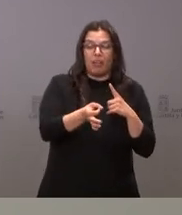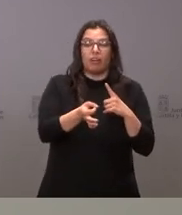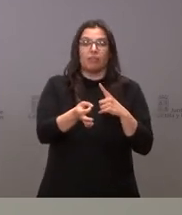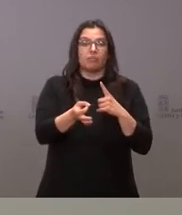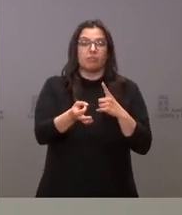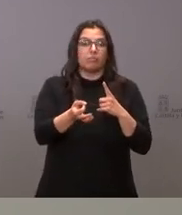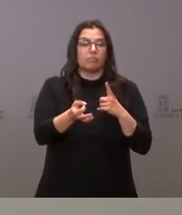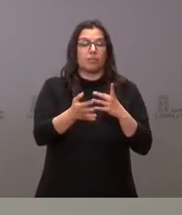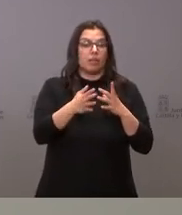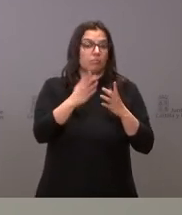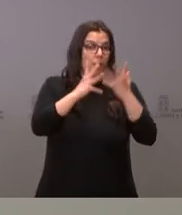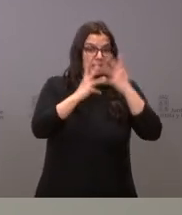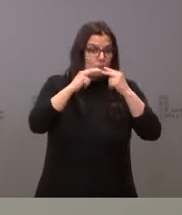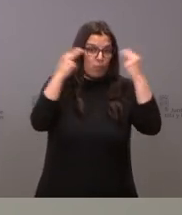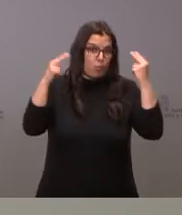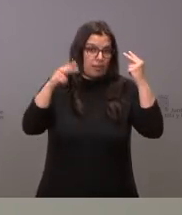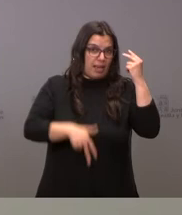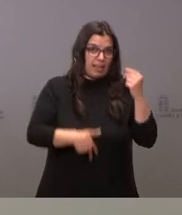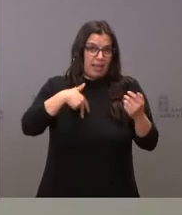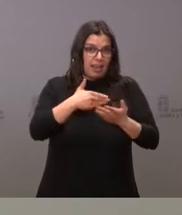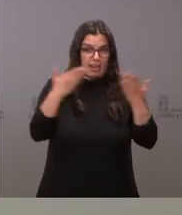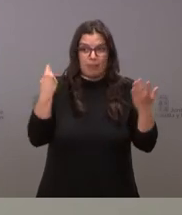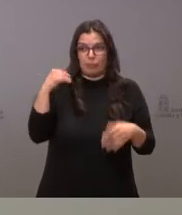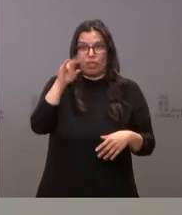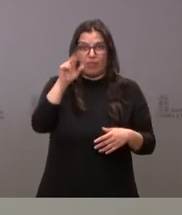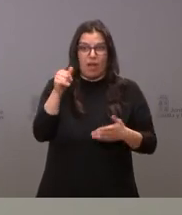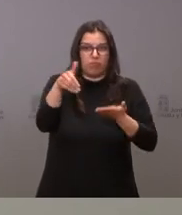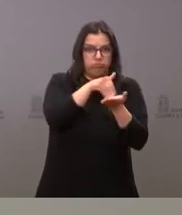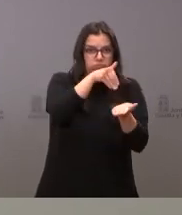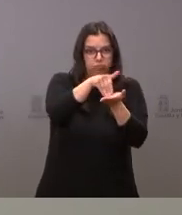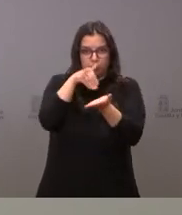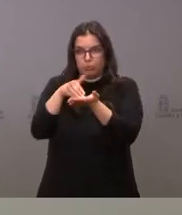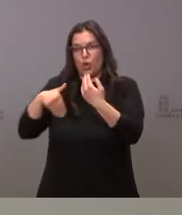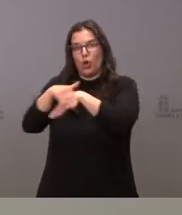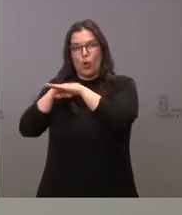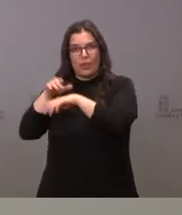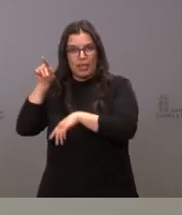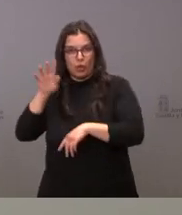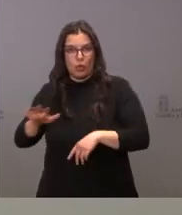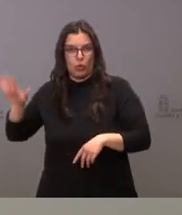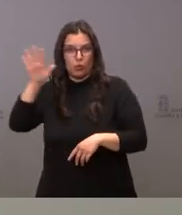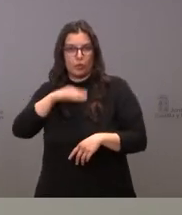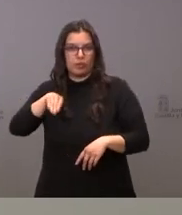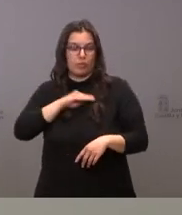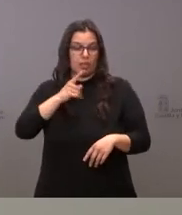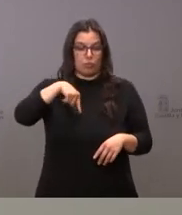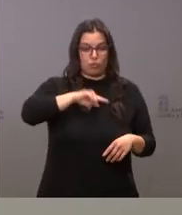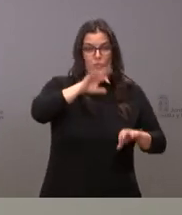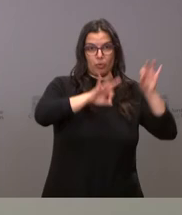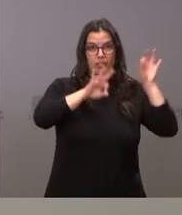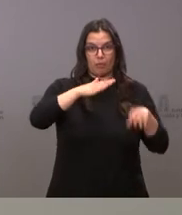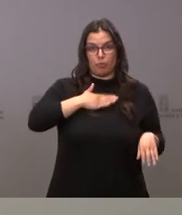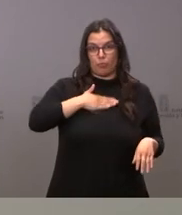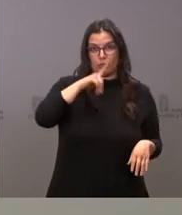el conjunto de administraciones públicas que estamos recaudando por IVA tanto el gobierno que es a quien corresponde la regulación como a nosotros que tenemos un porcentaje